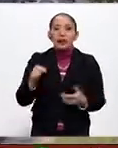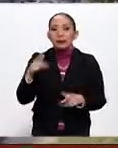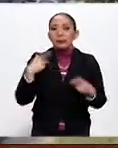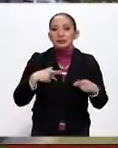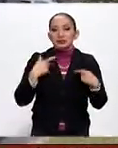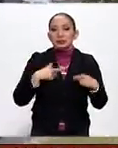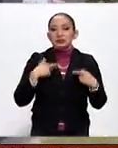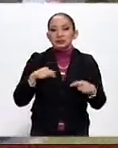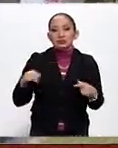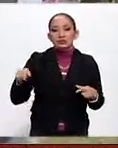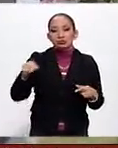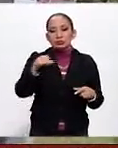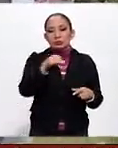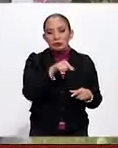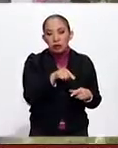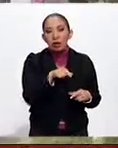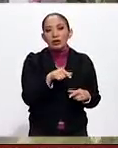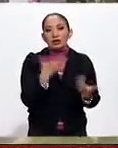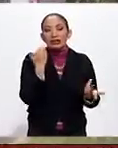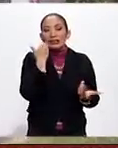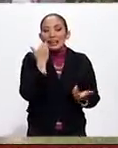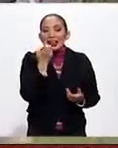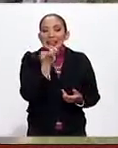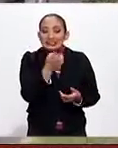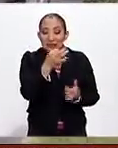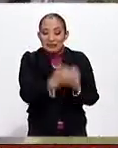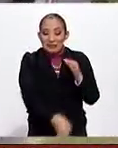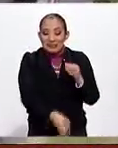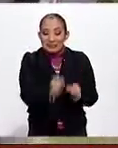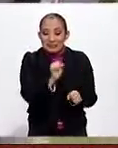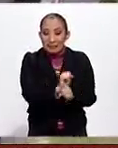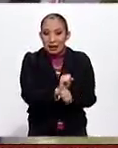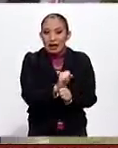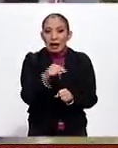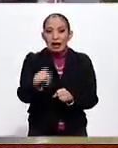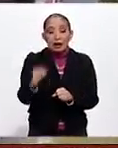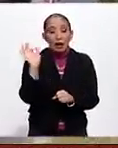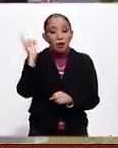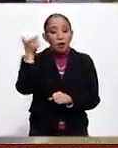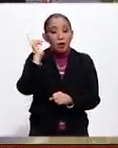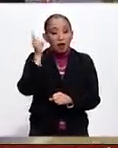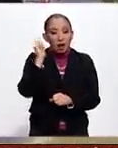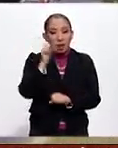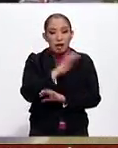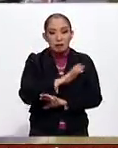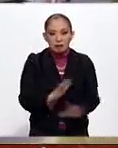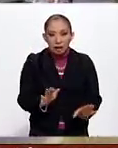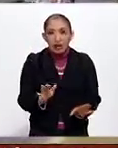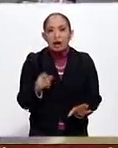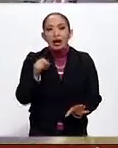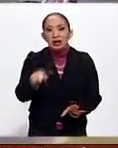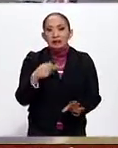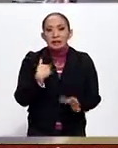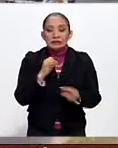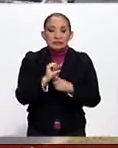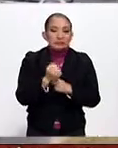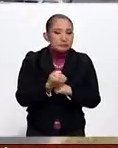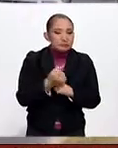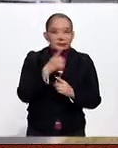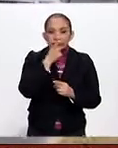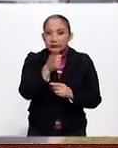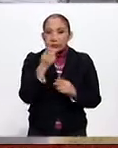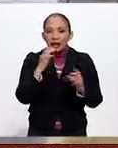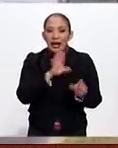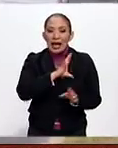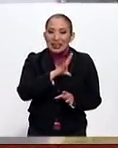personas pretenden que este fin de semana o especulan que este fin de semana se dará esta situación. Repito,